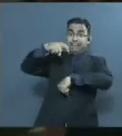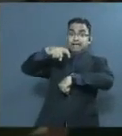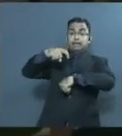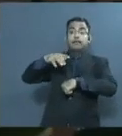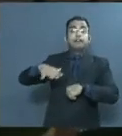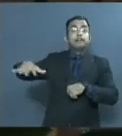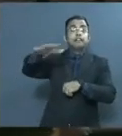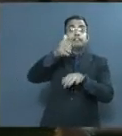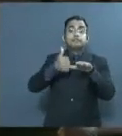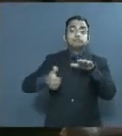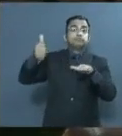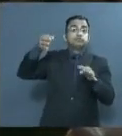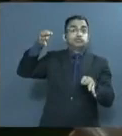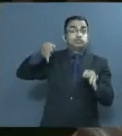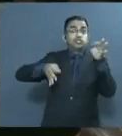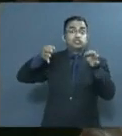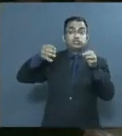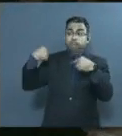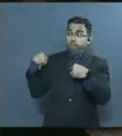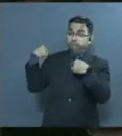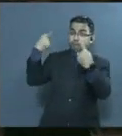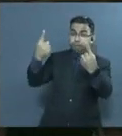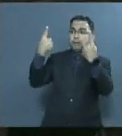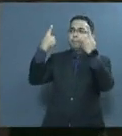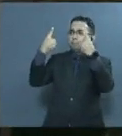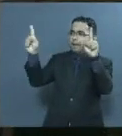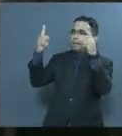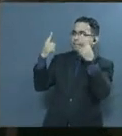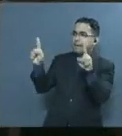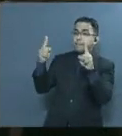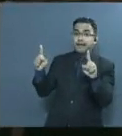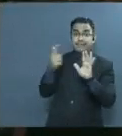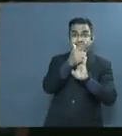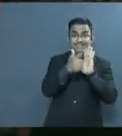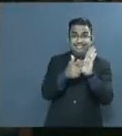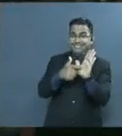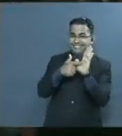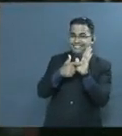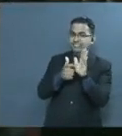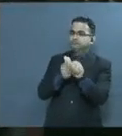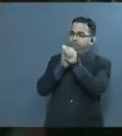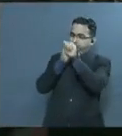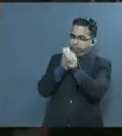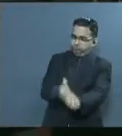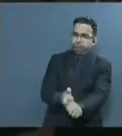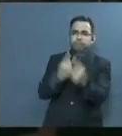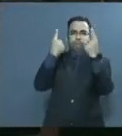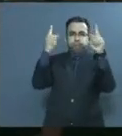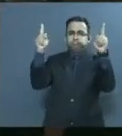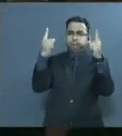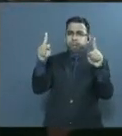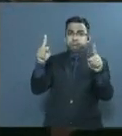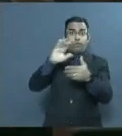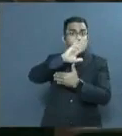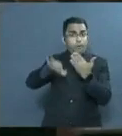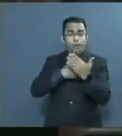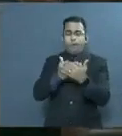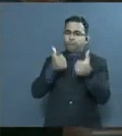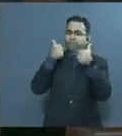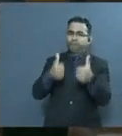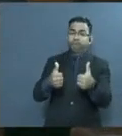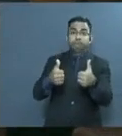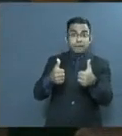el Poder Judicial ha cumplido con su mandato constitucional, asegurando la continuidad de la Administración de Justicia,